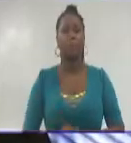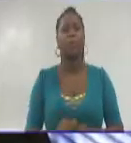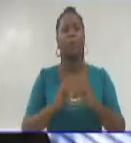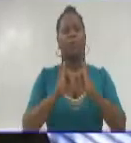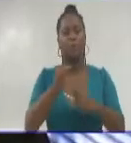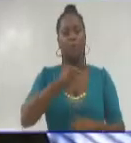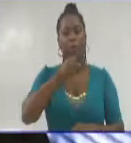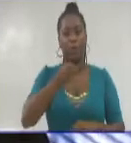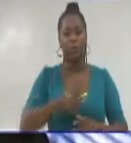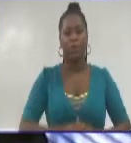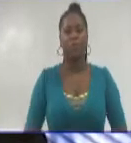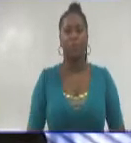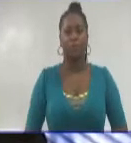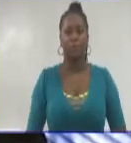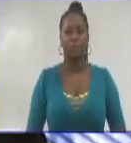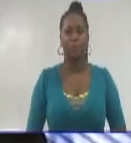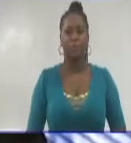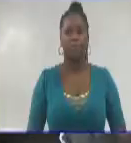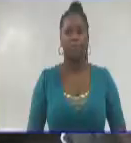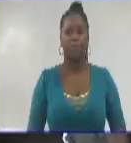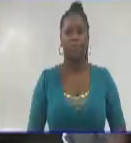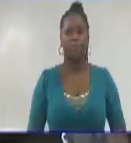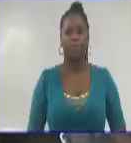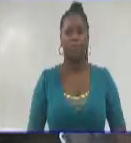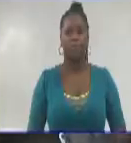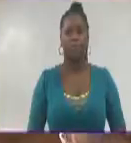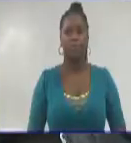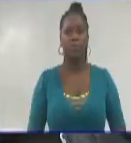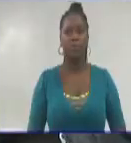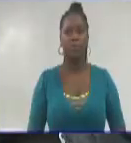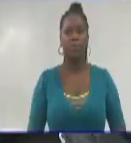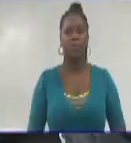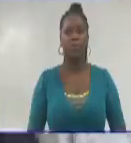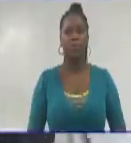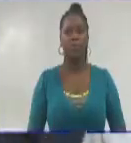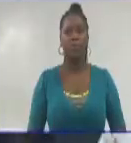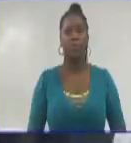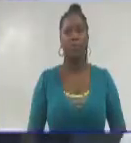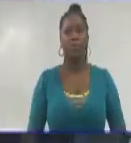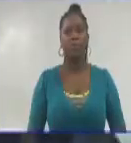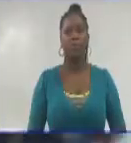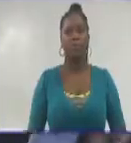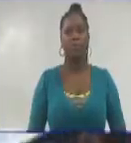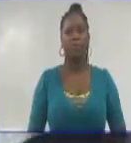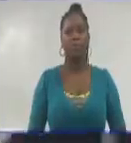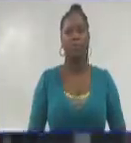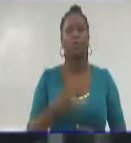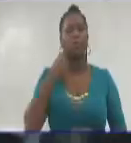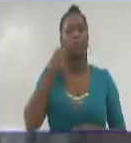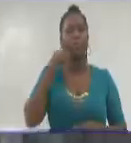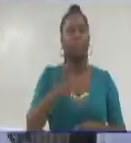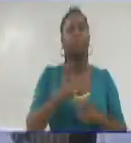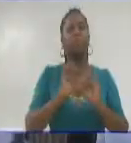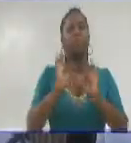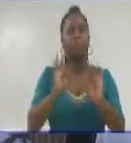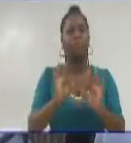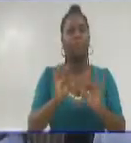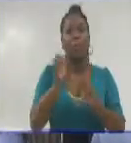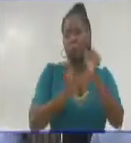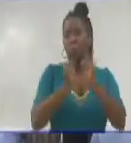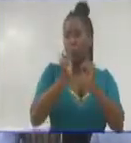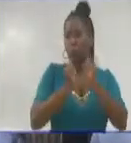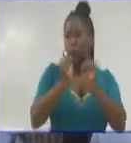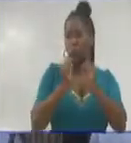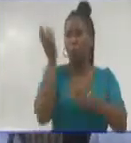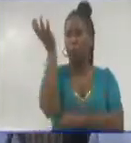Osorio ahora nos pone al tanto. Toda esta acción. Son ocho las brigadas encargadas de acometer las reparaciones del